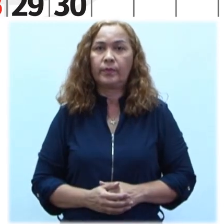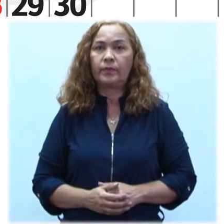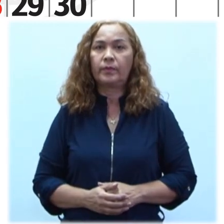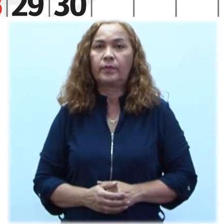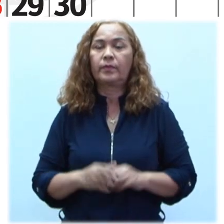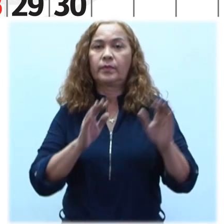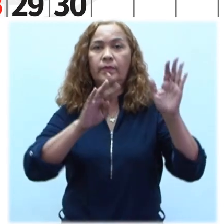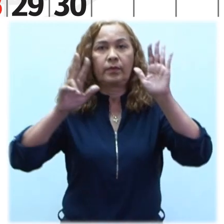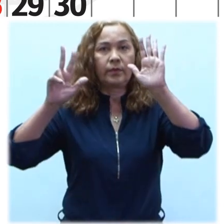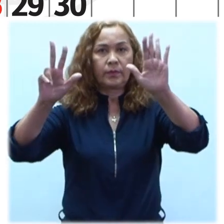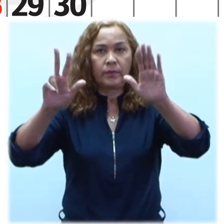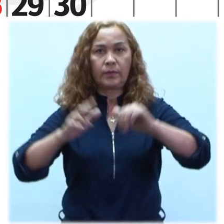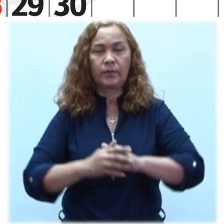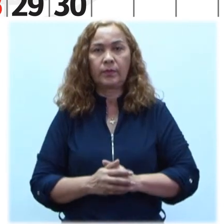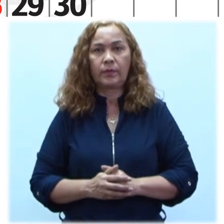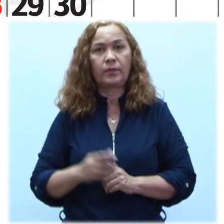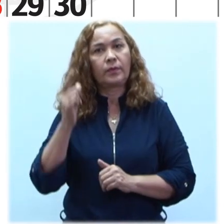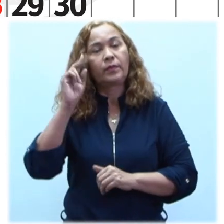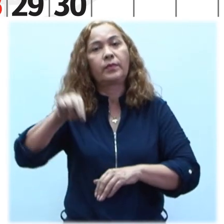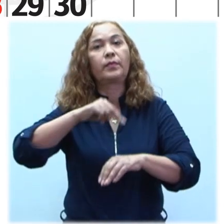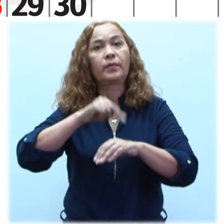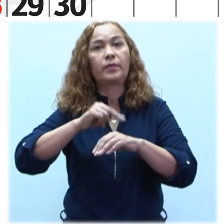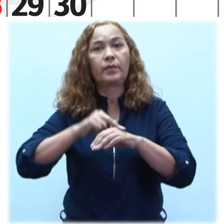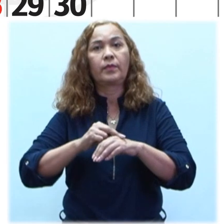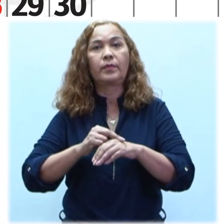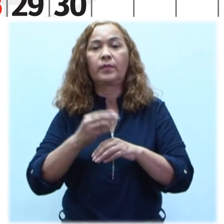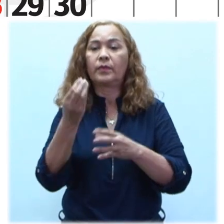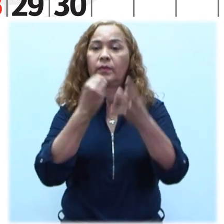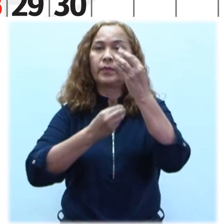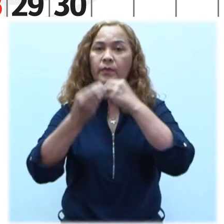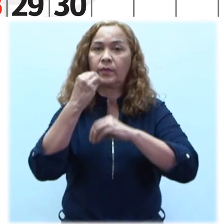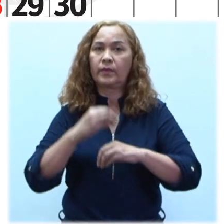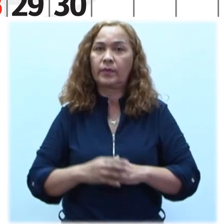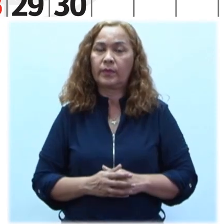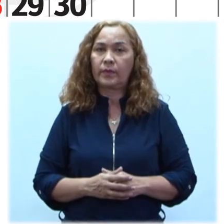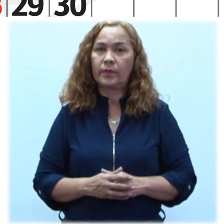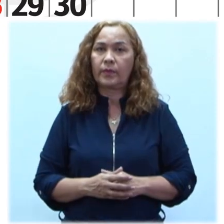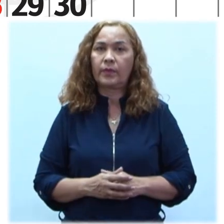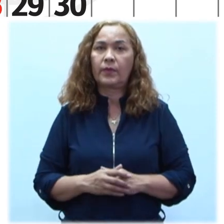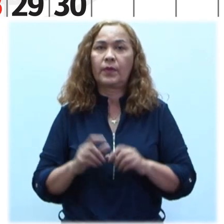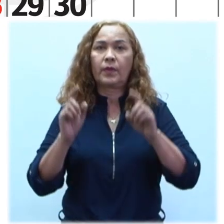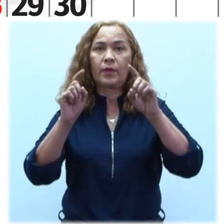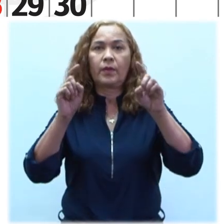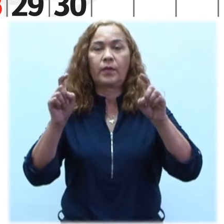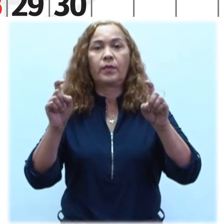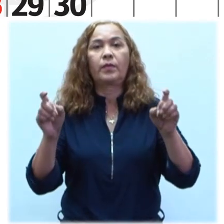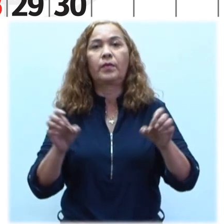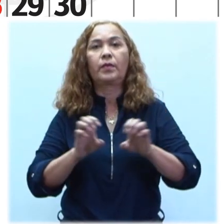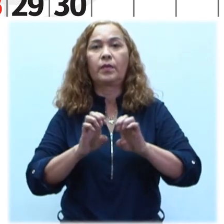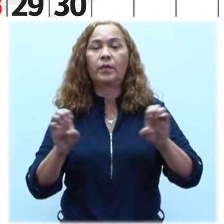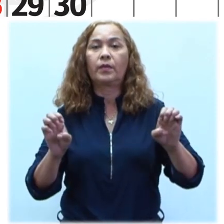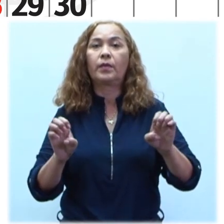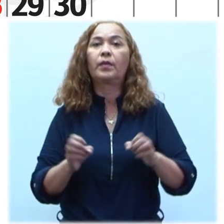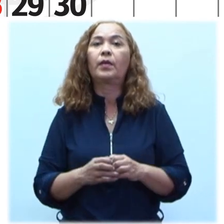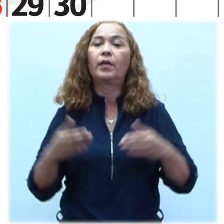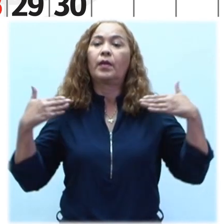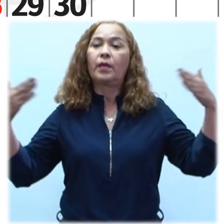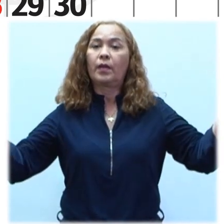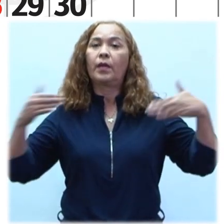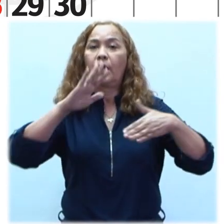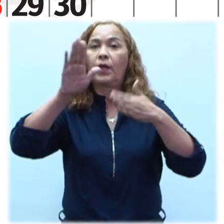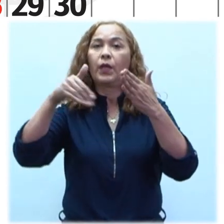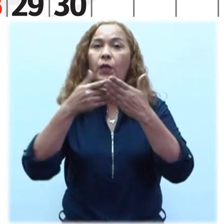Día 18 Día Nacional de la Alimentación Formación Pedagógica